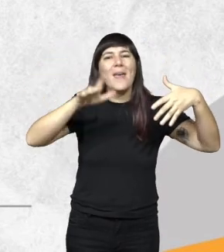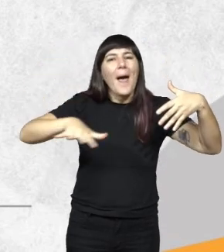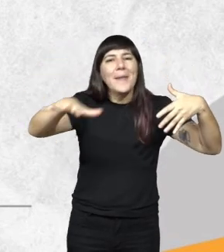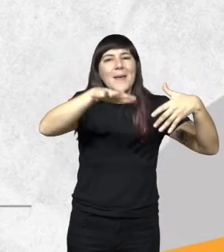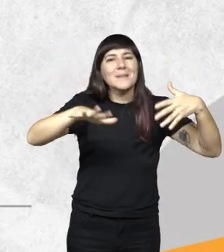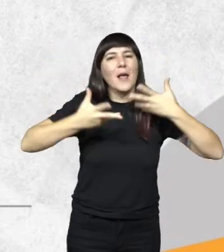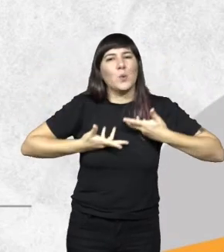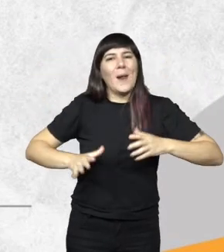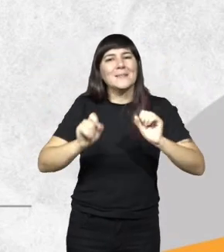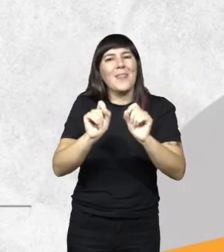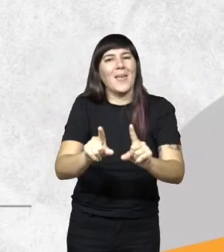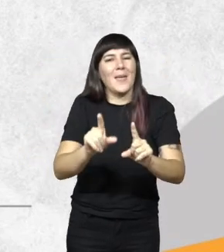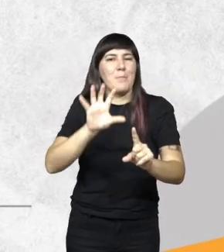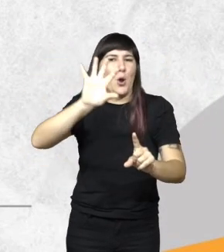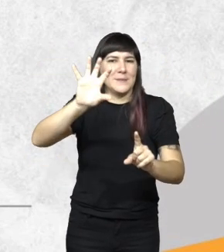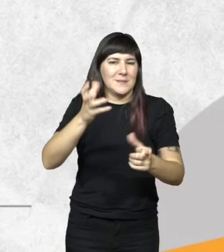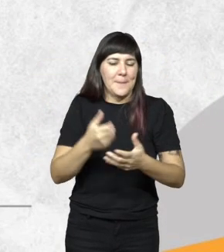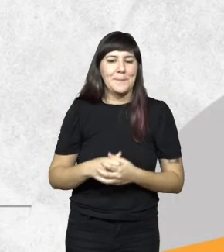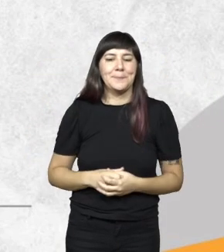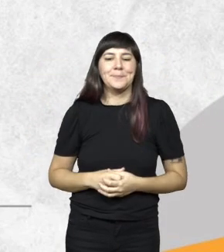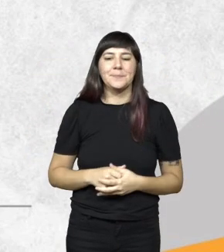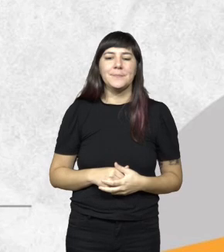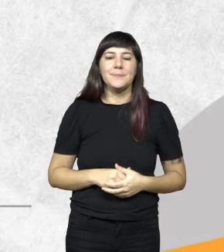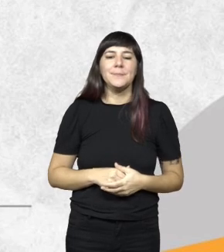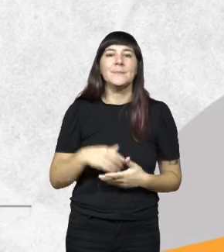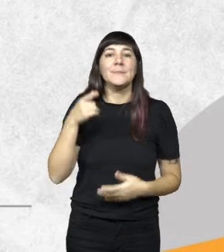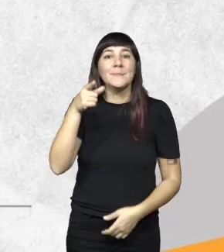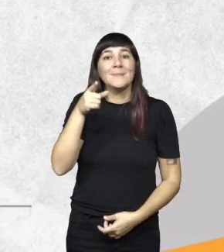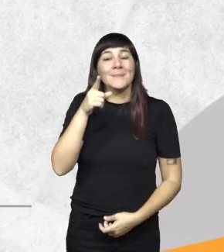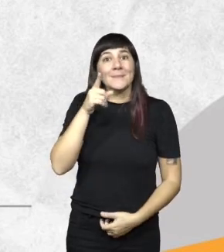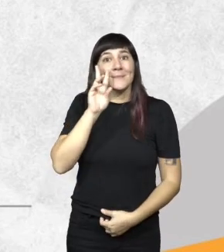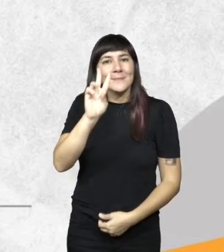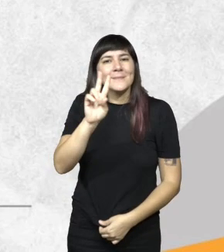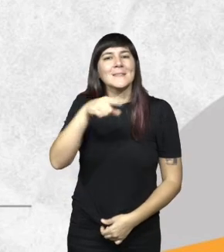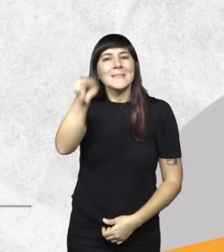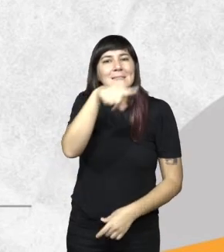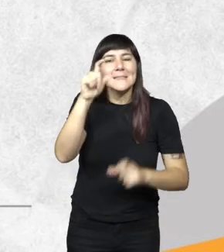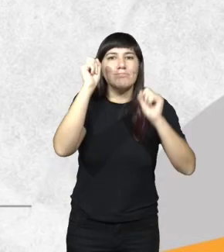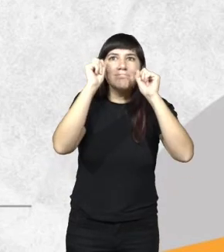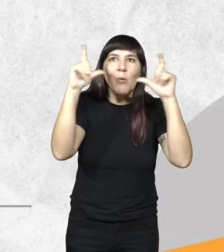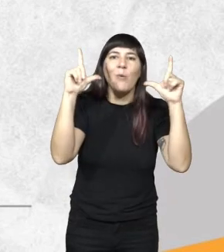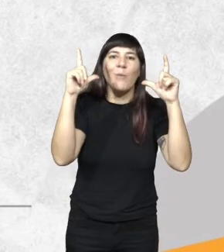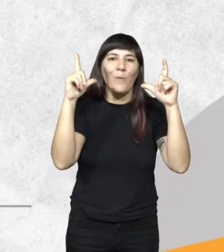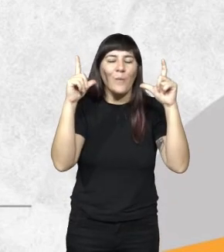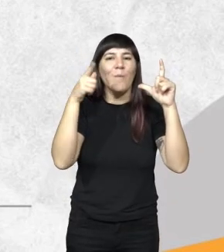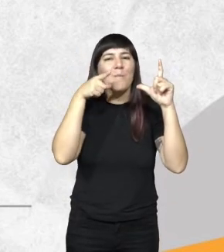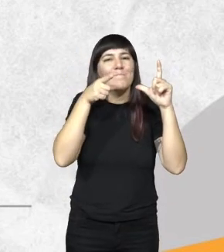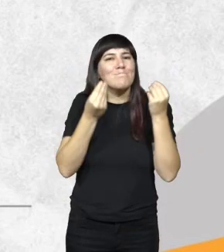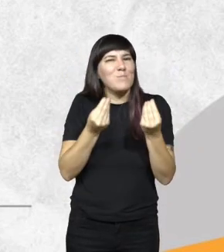la provincia ya van van a poder ir descubriendo el porqué